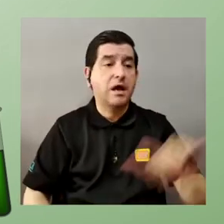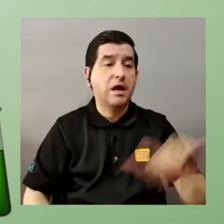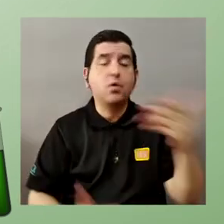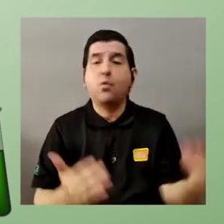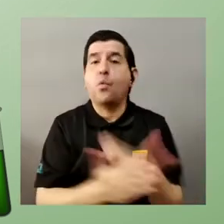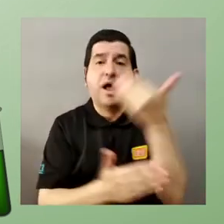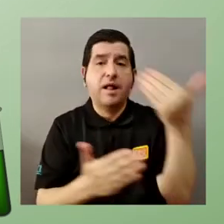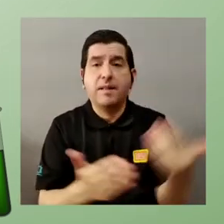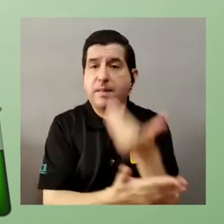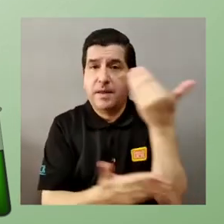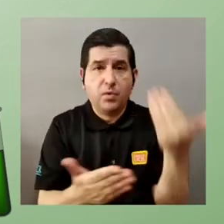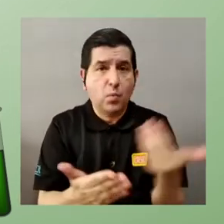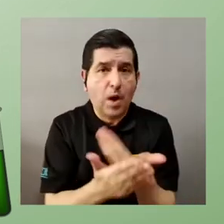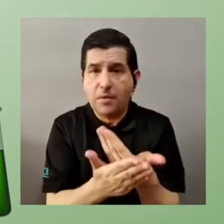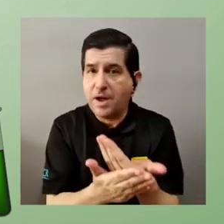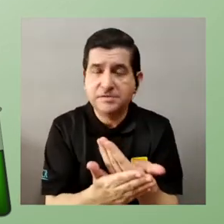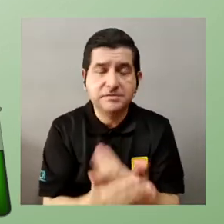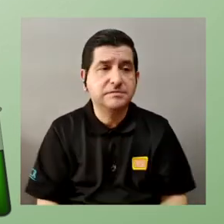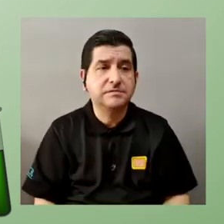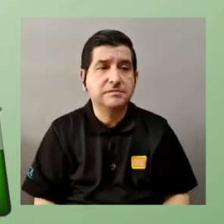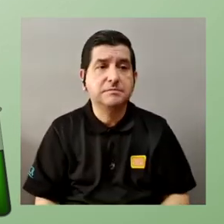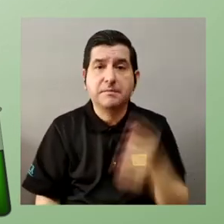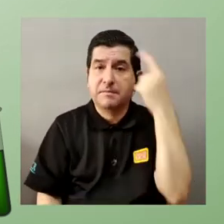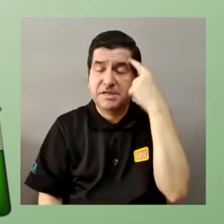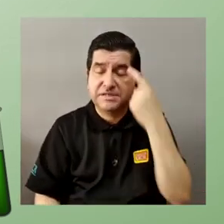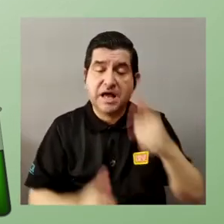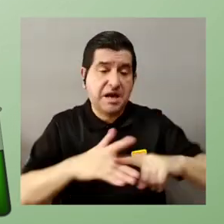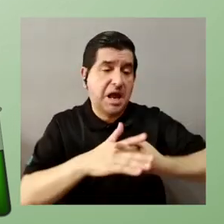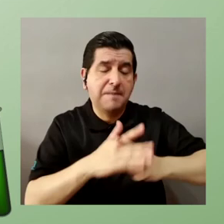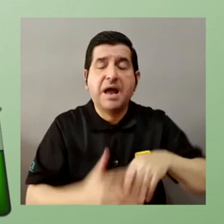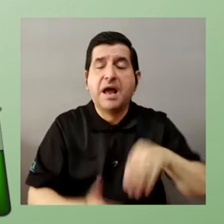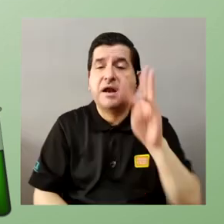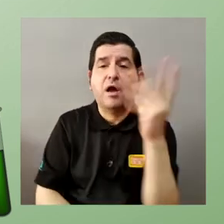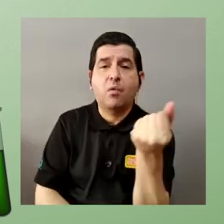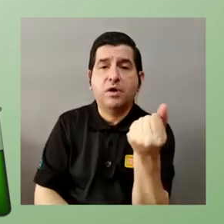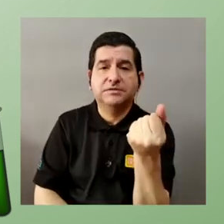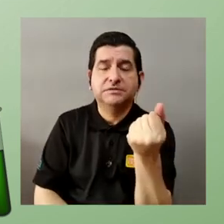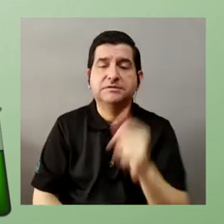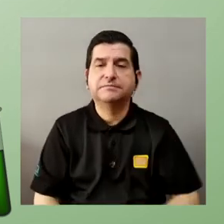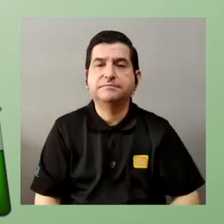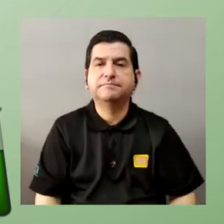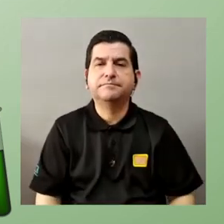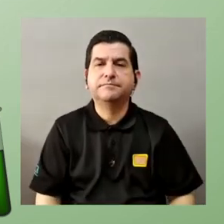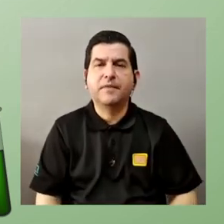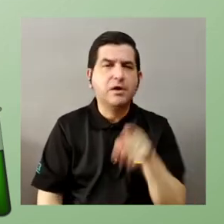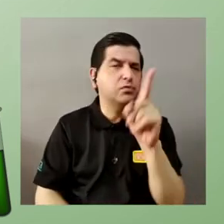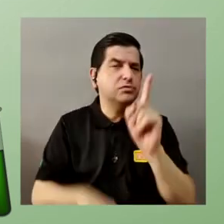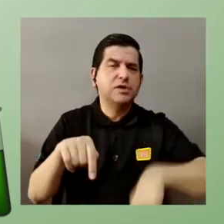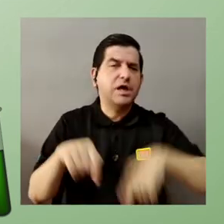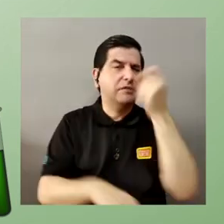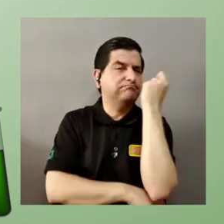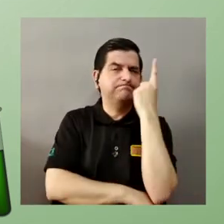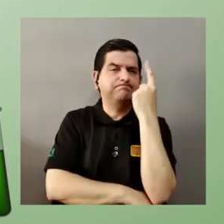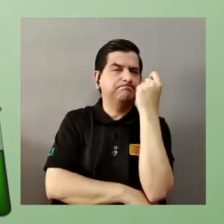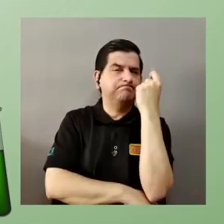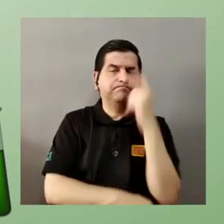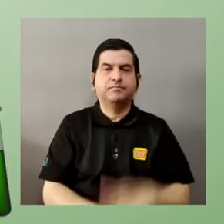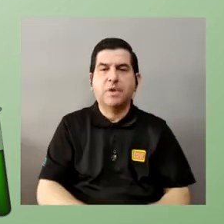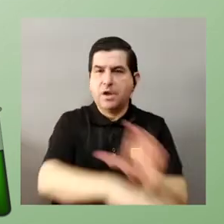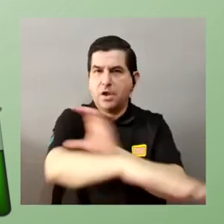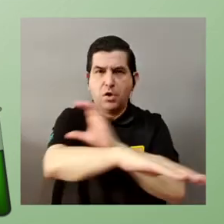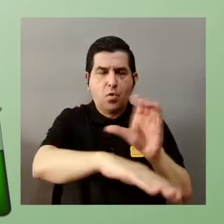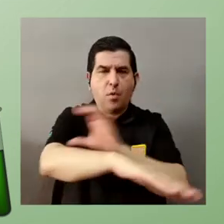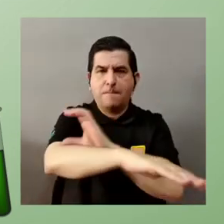tan novedosas como como las de mecánica cuántica verdad y aún usted no puede entender